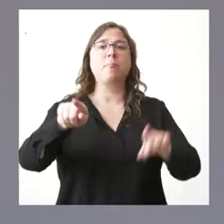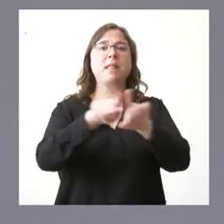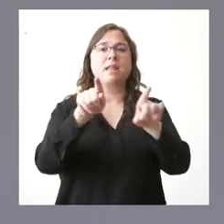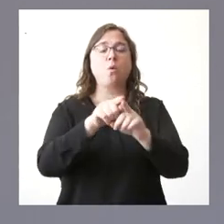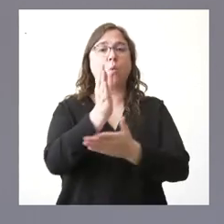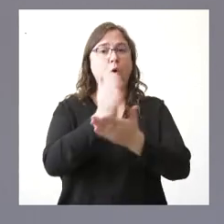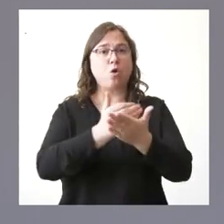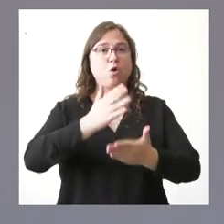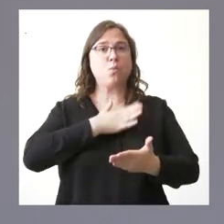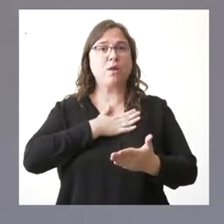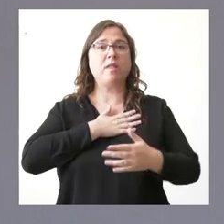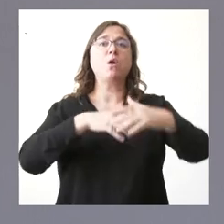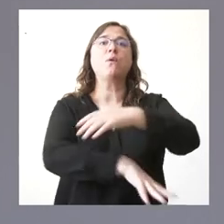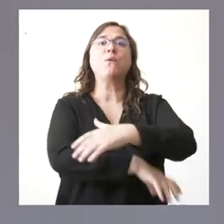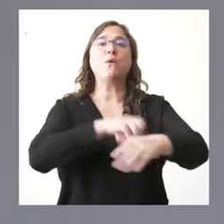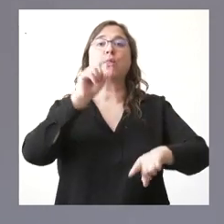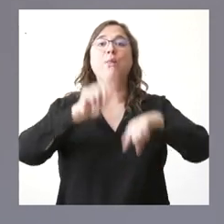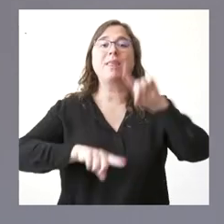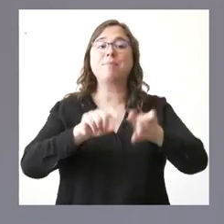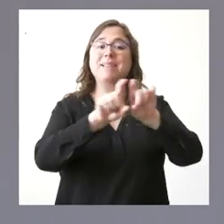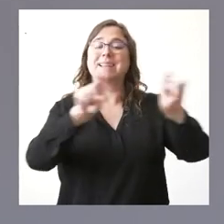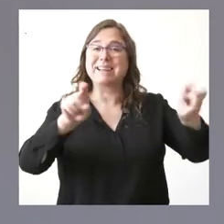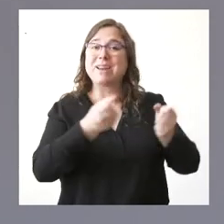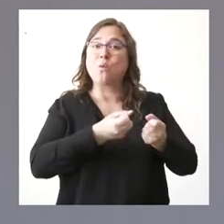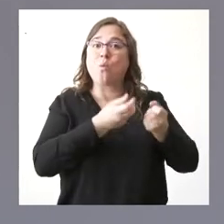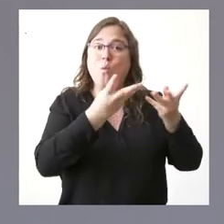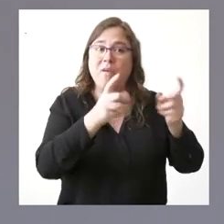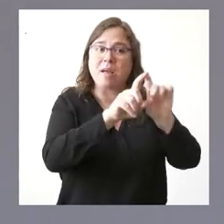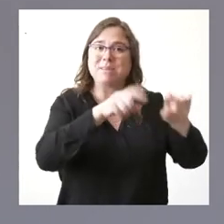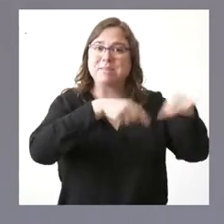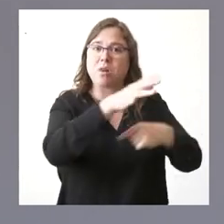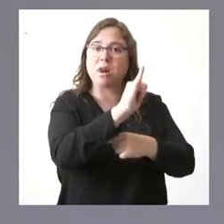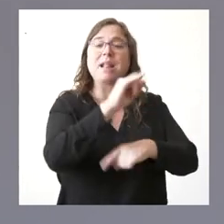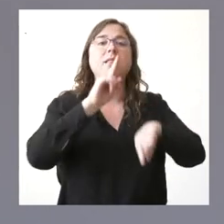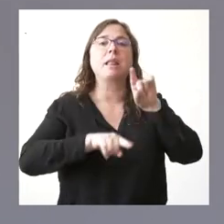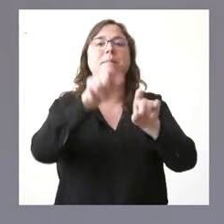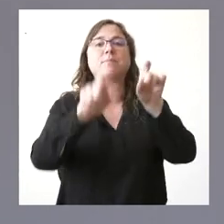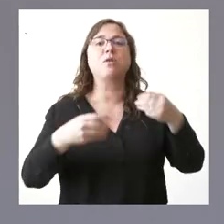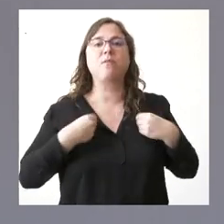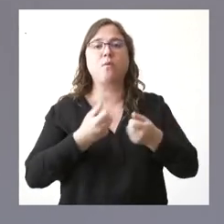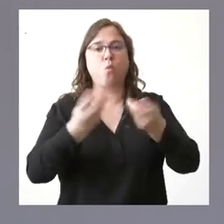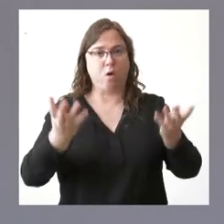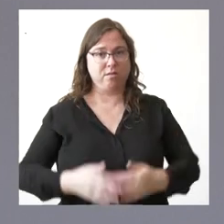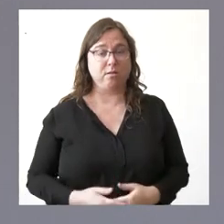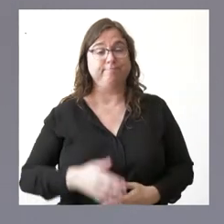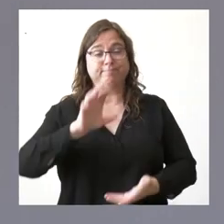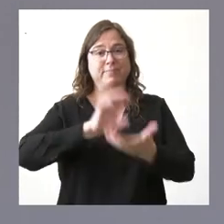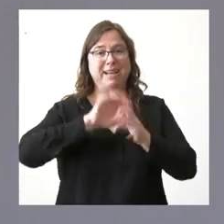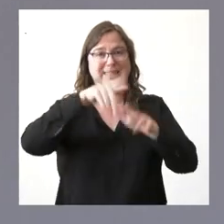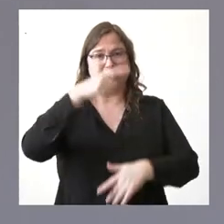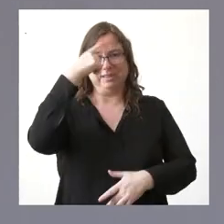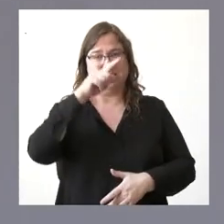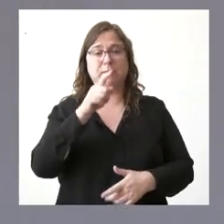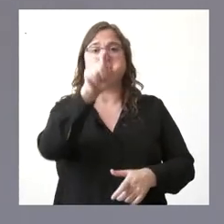destinar estos fondos, no en función del número de empresas de transporte que existe en cada territorio, sino en función de la población de cada territorio. Castellón es una de las comunidades